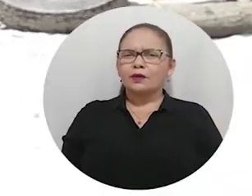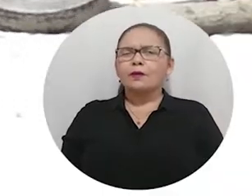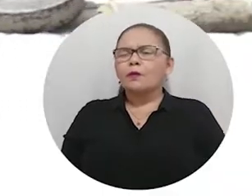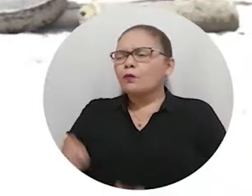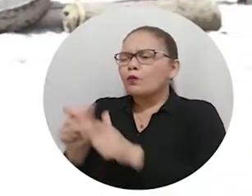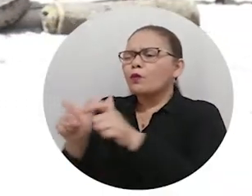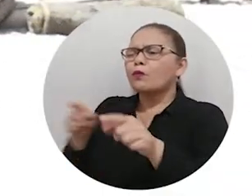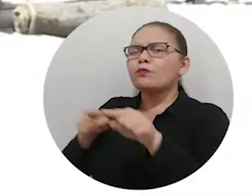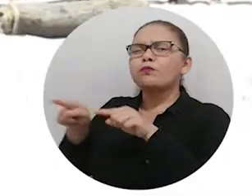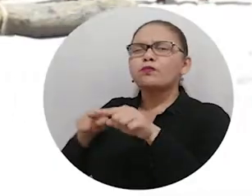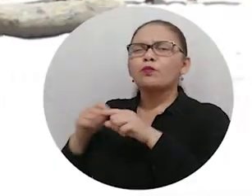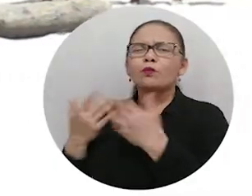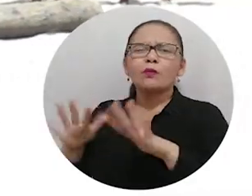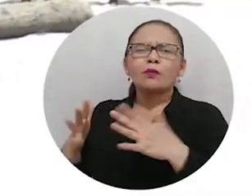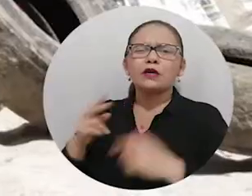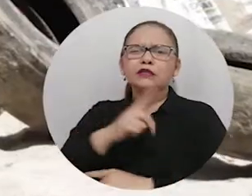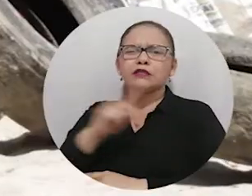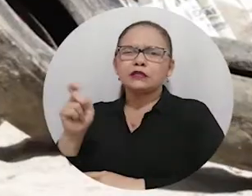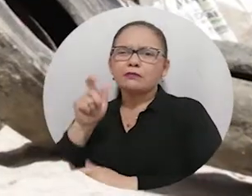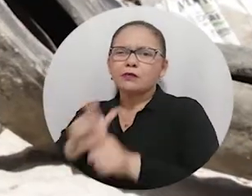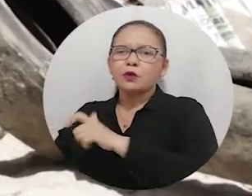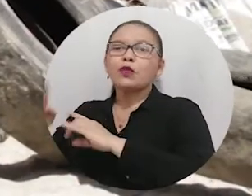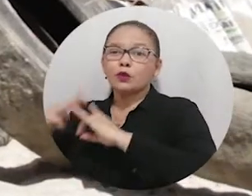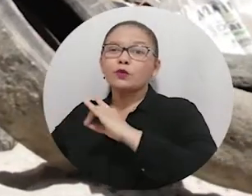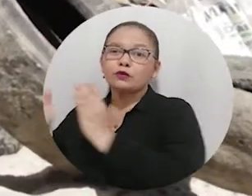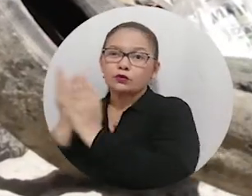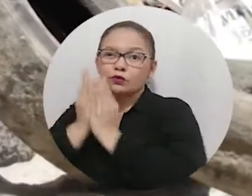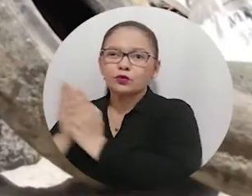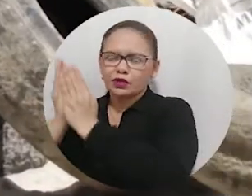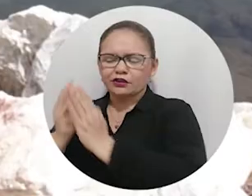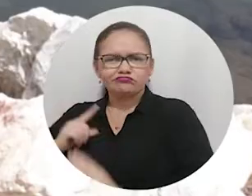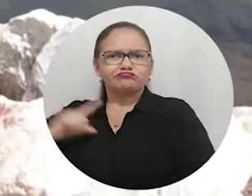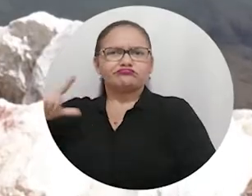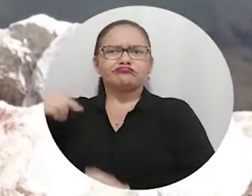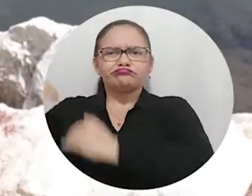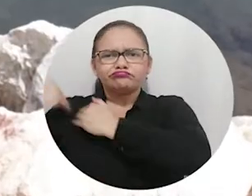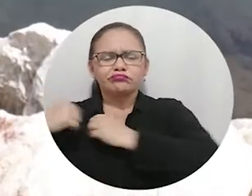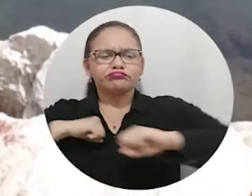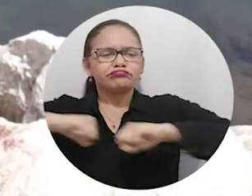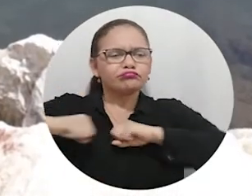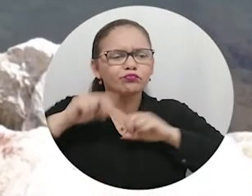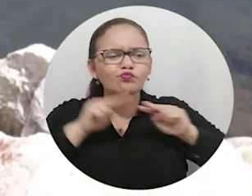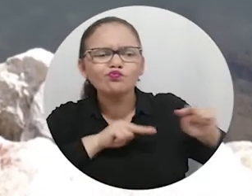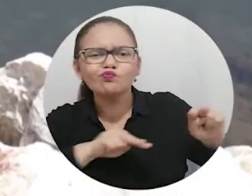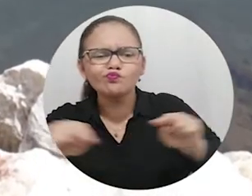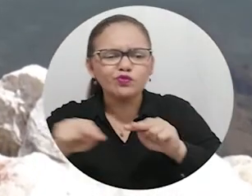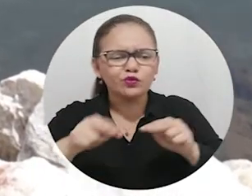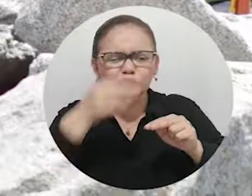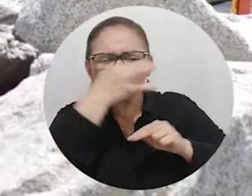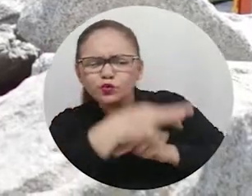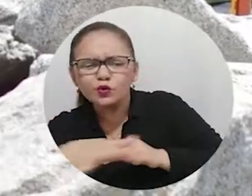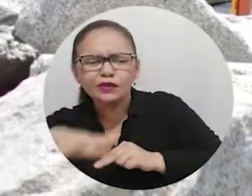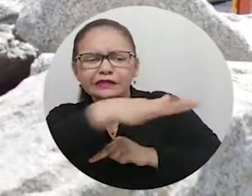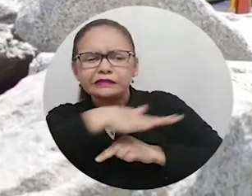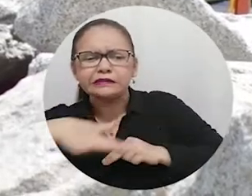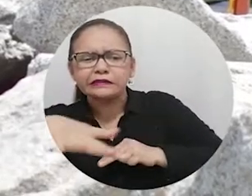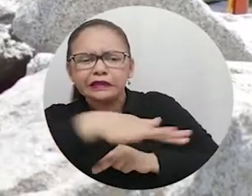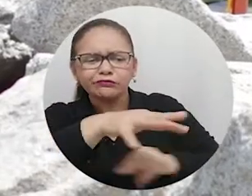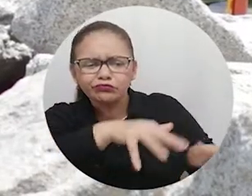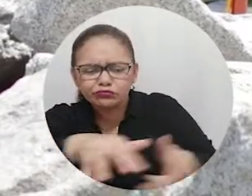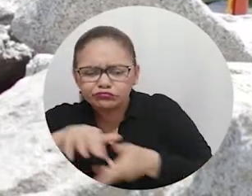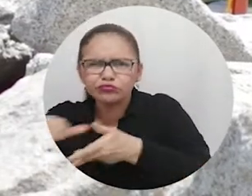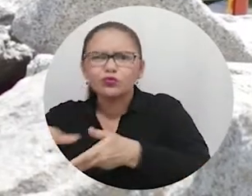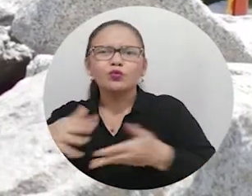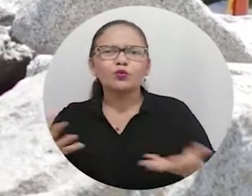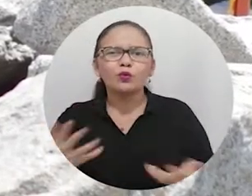Cerca de 100 estudiantes de esta casa de estudios superiores llevaron a cabo una jornada de limpieza terrestre y sudacuática en las playas del sector